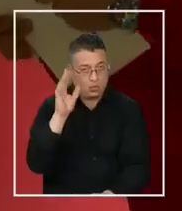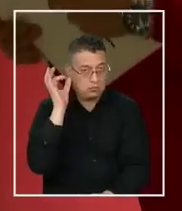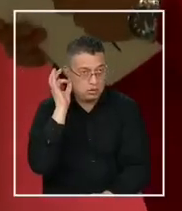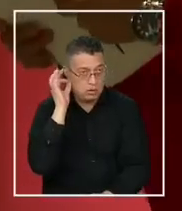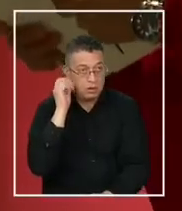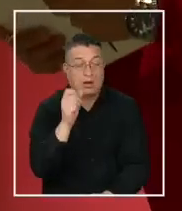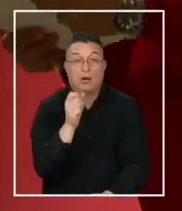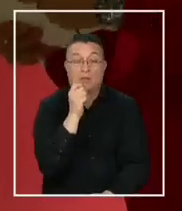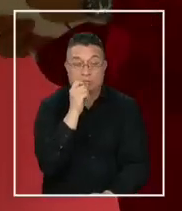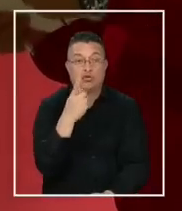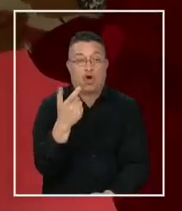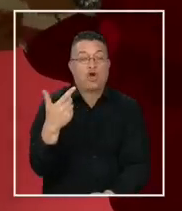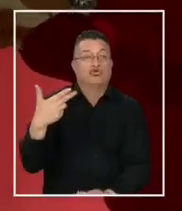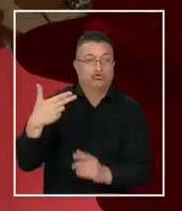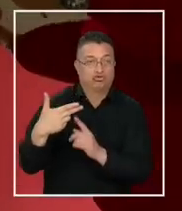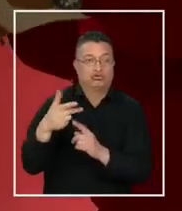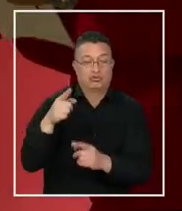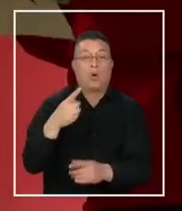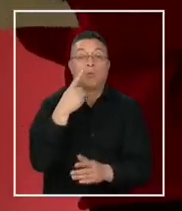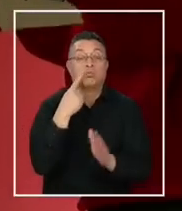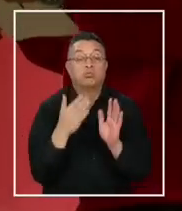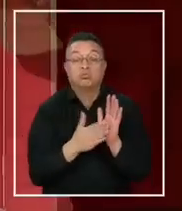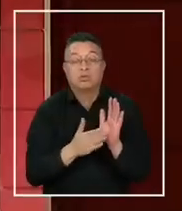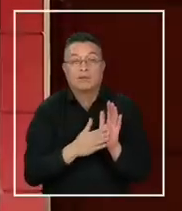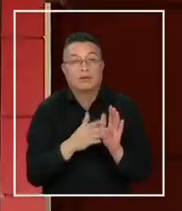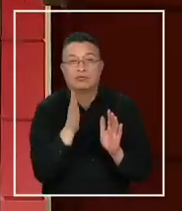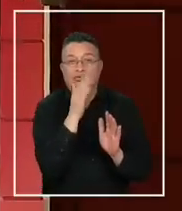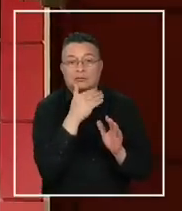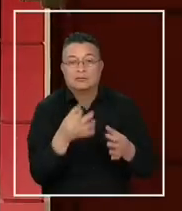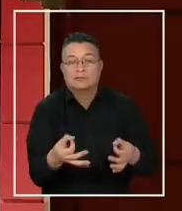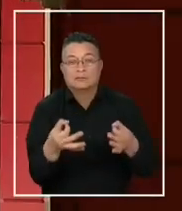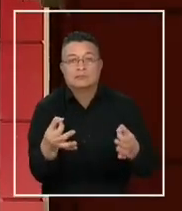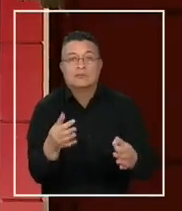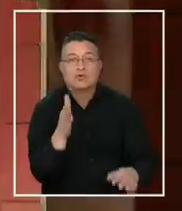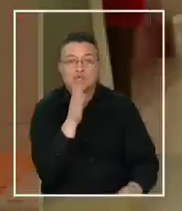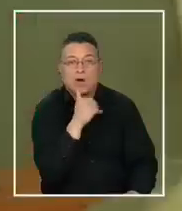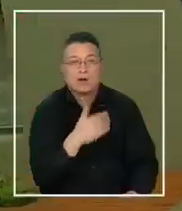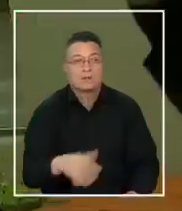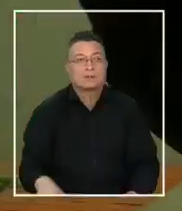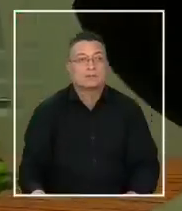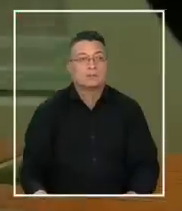imputaba porte de arma de fuego, delito que no se pudo acreditar durante la formalización de cargos.